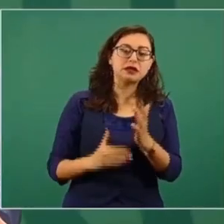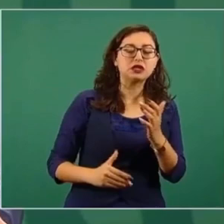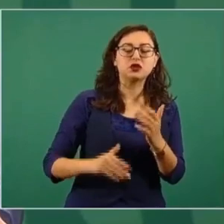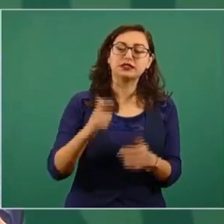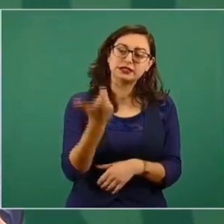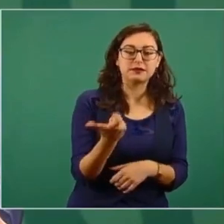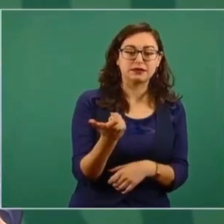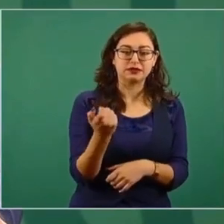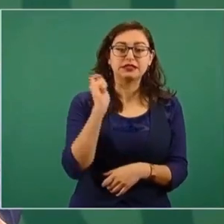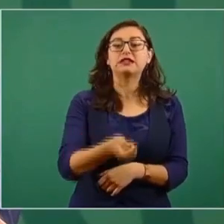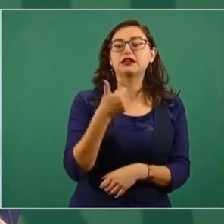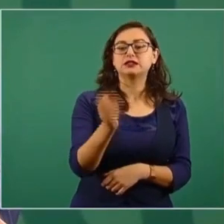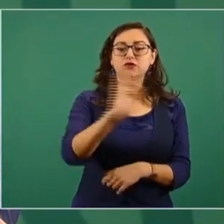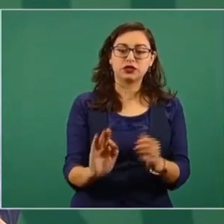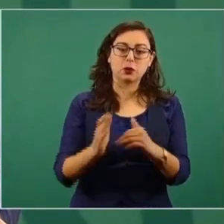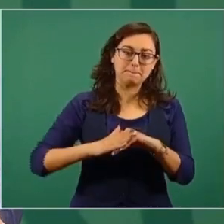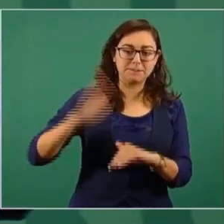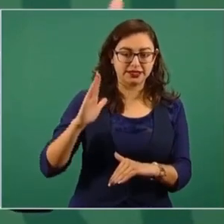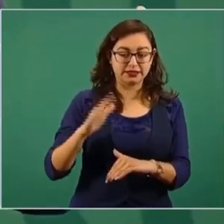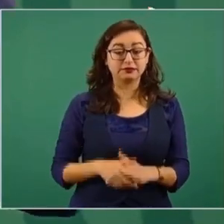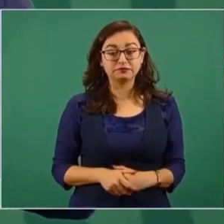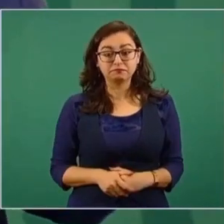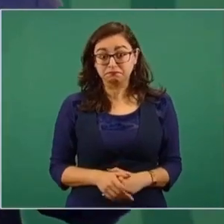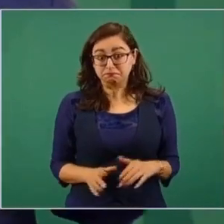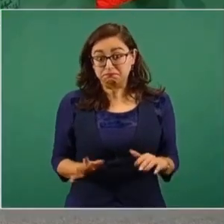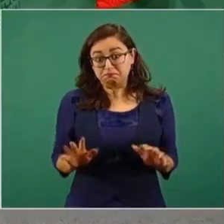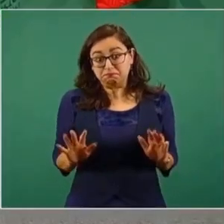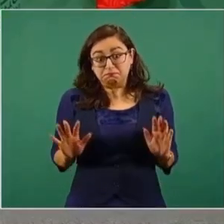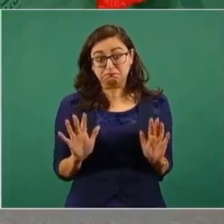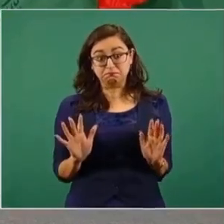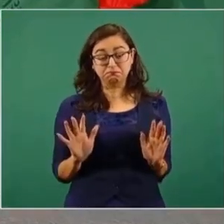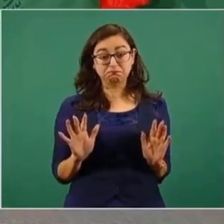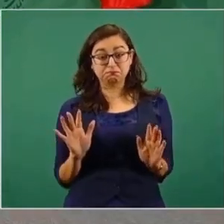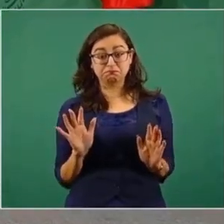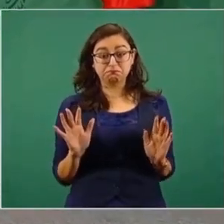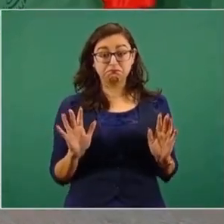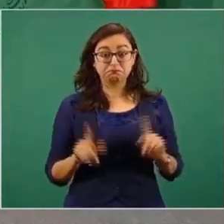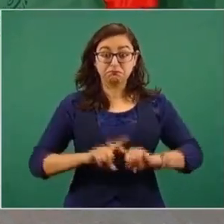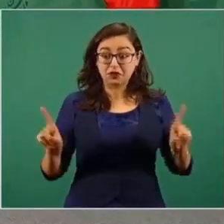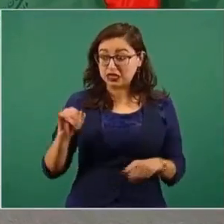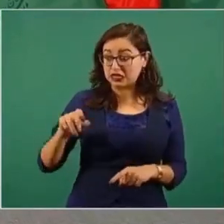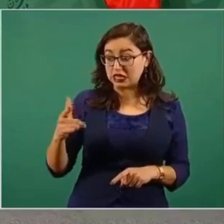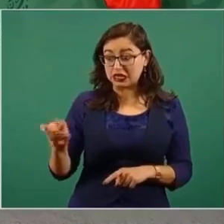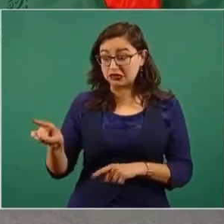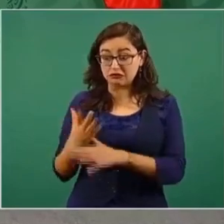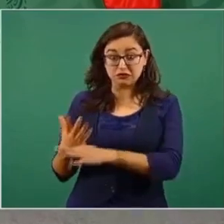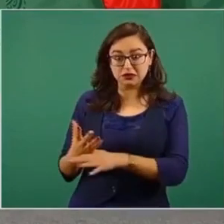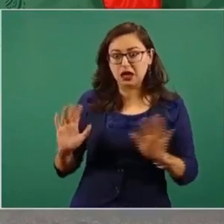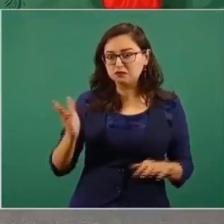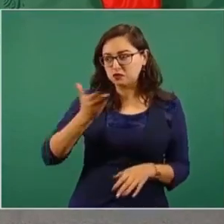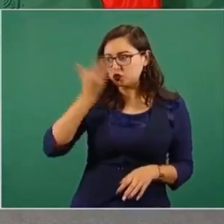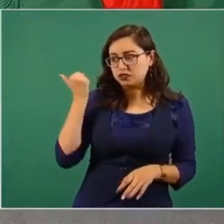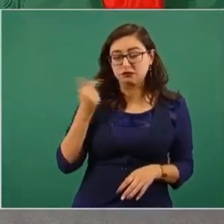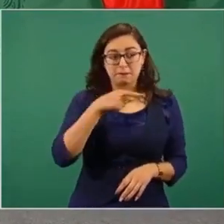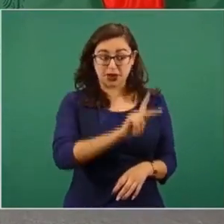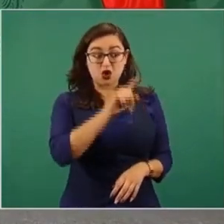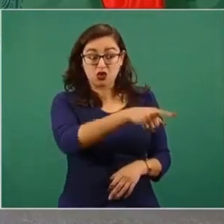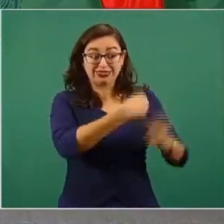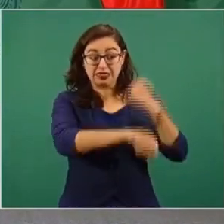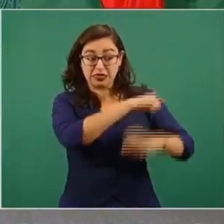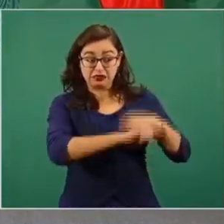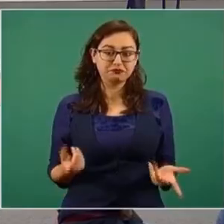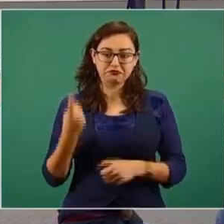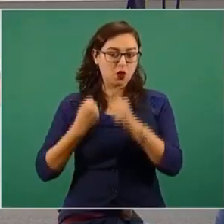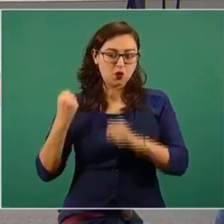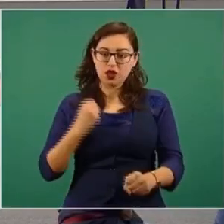6 por ciento más en términos reales. Entonces, yo no sé cuáles son los datos del Inegi, pero los que tengo son